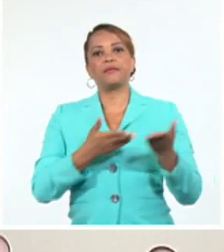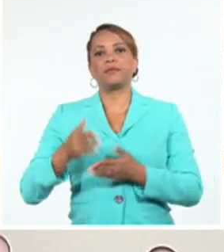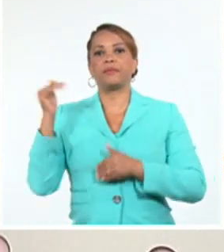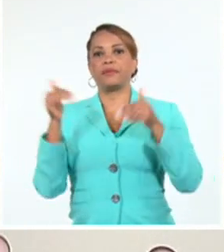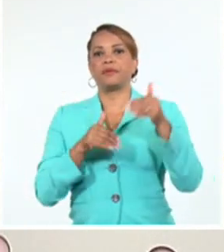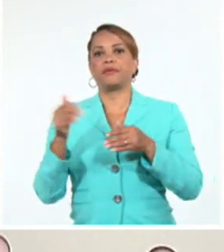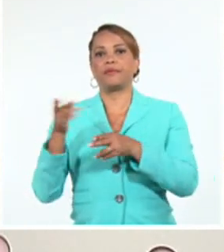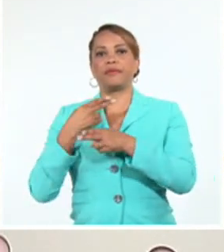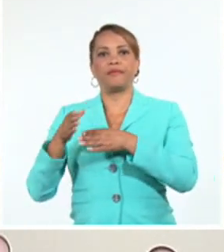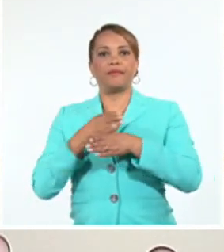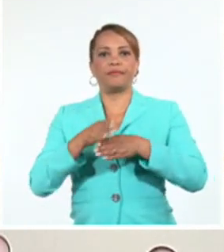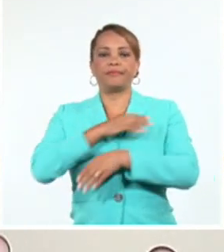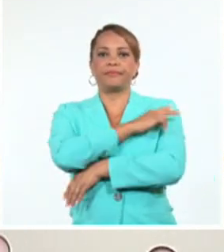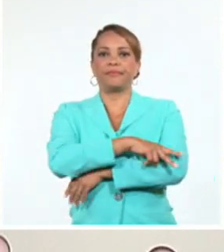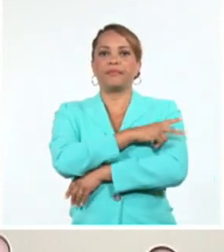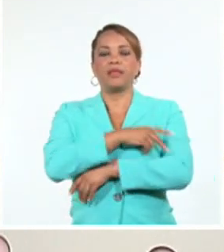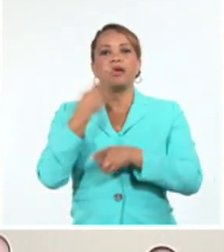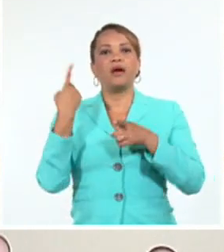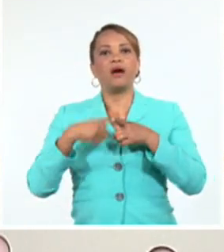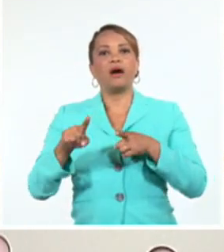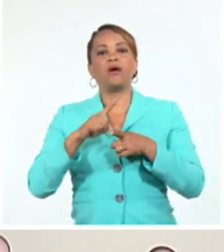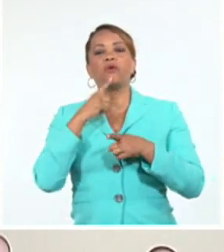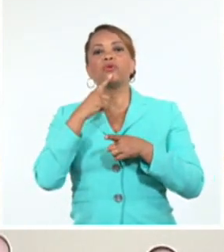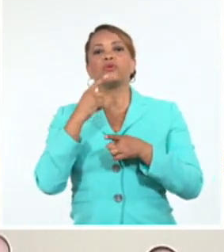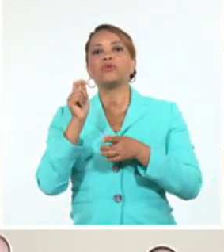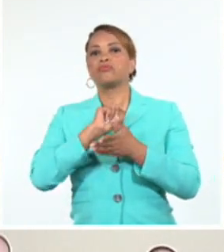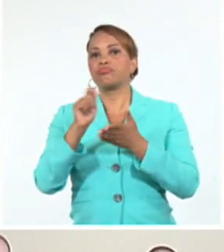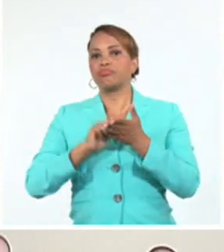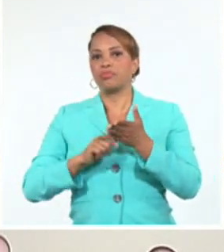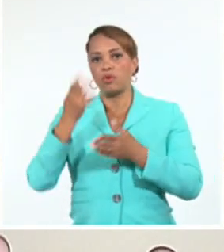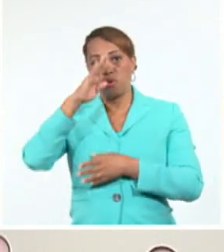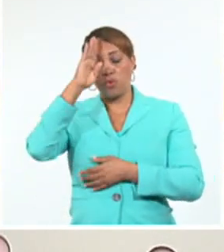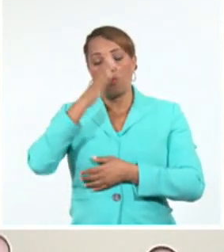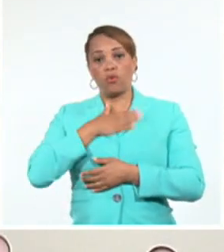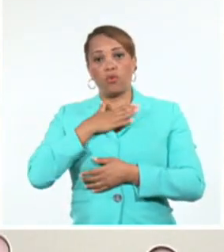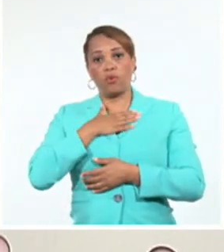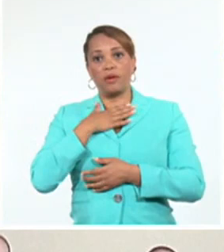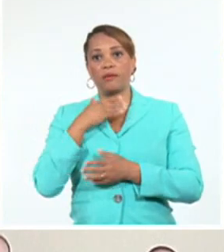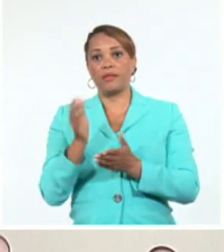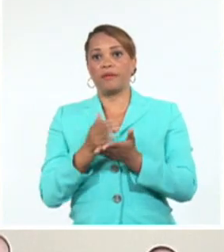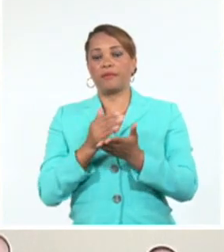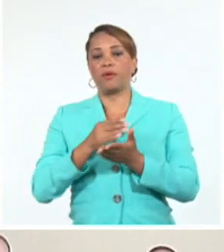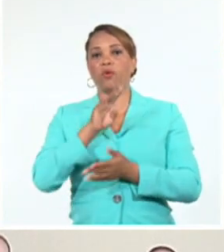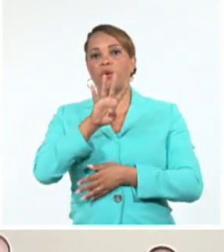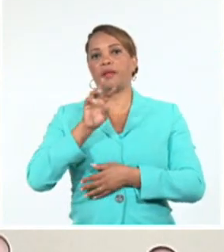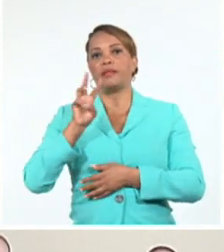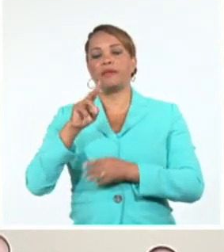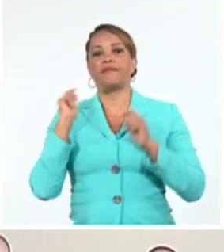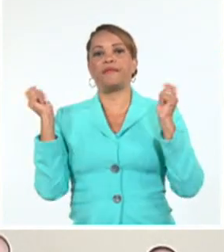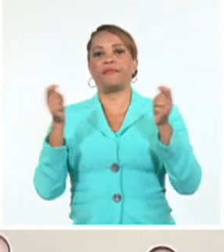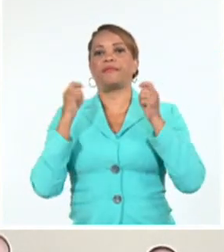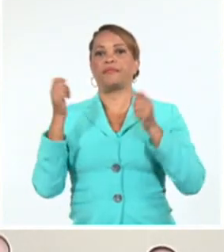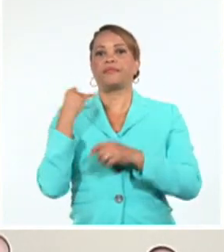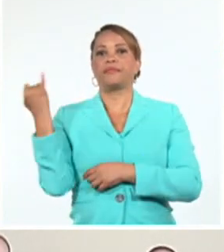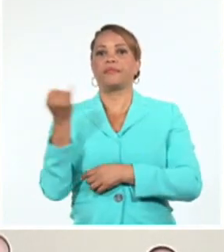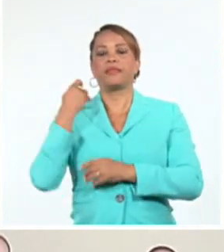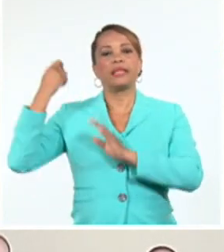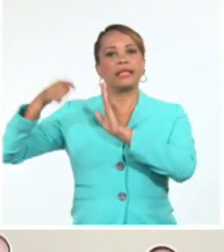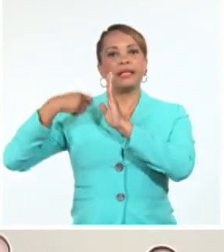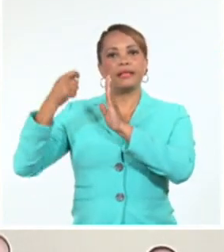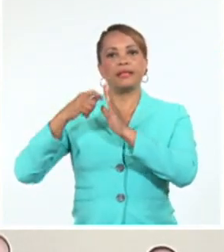extranjeros y a destacados realizadores cubanos de la edición 43 del Festival Internacional del Nuevo Cine